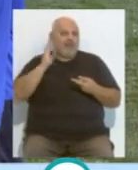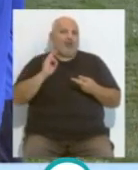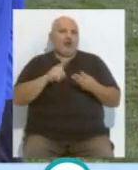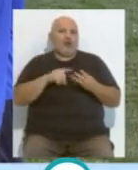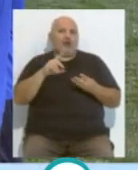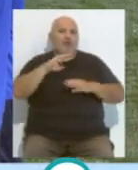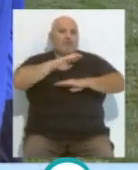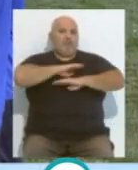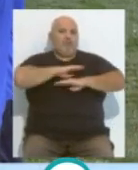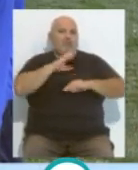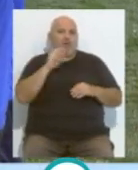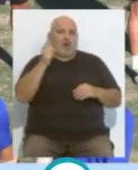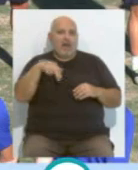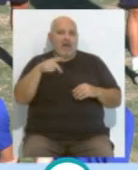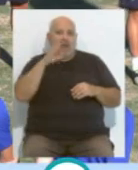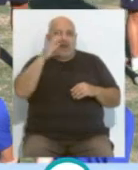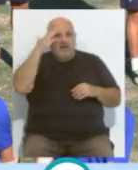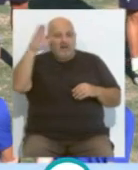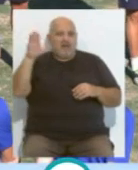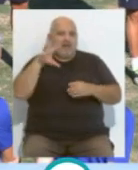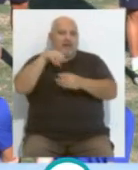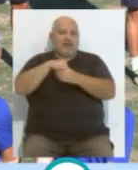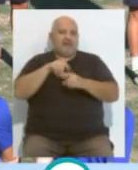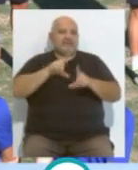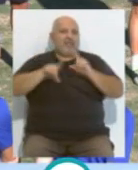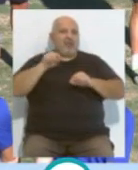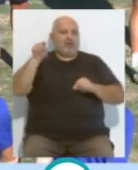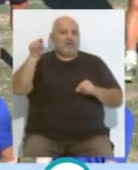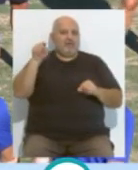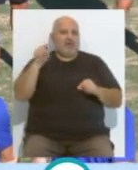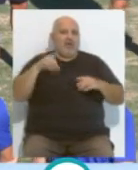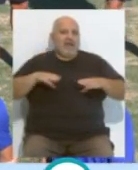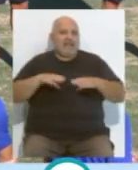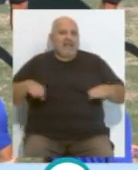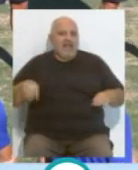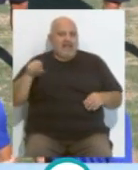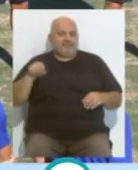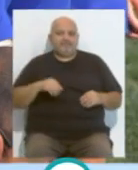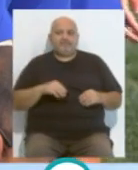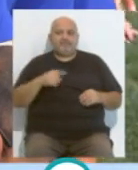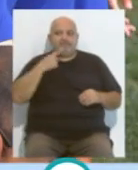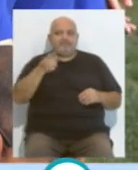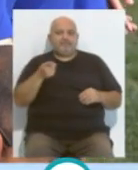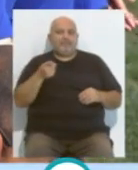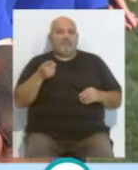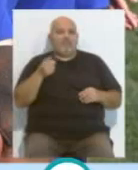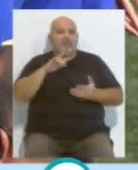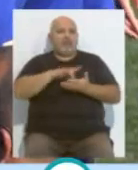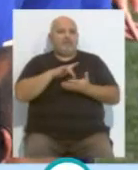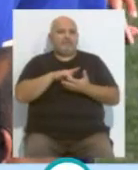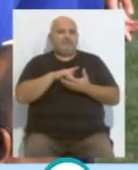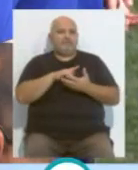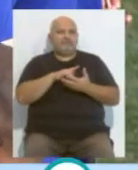Conan también, que lo tenemos ahora mismo inmerso ahí en la... Con Argentina. Con Argentina. Ah, por cierto, el día